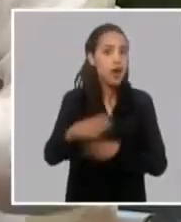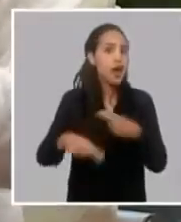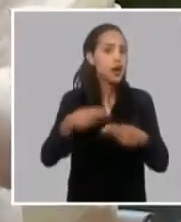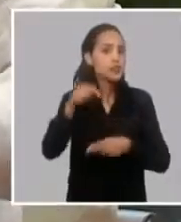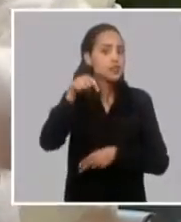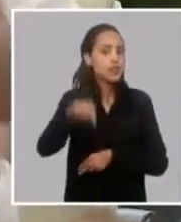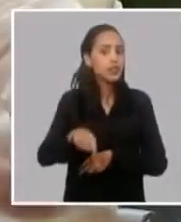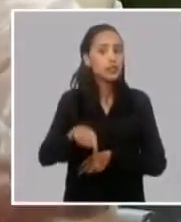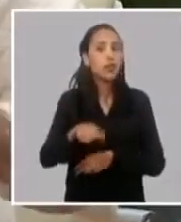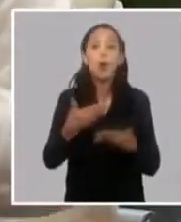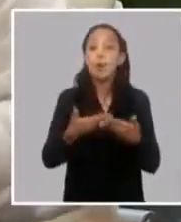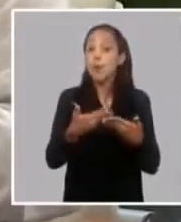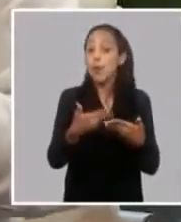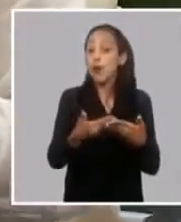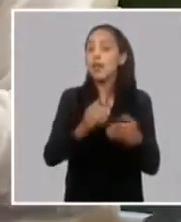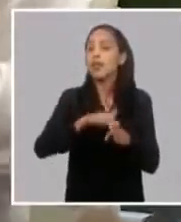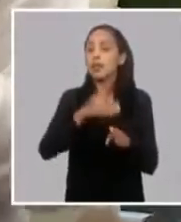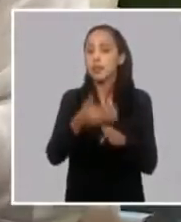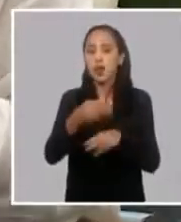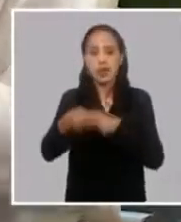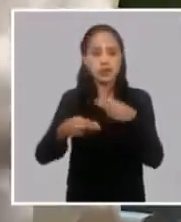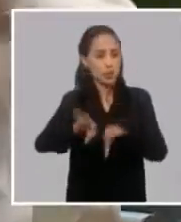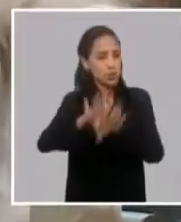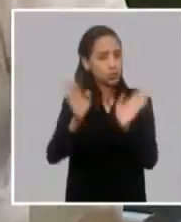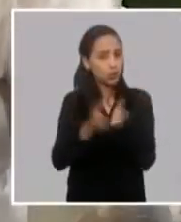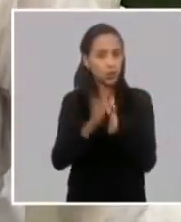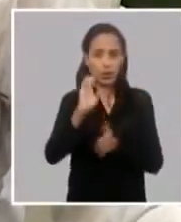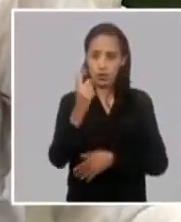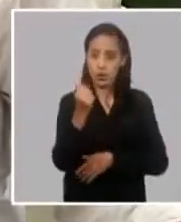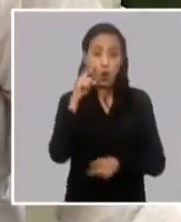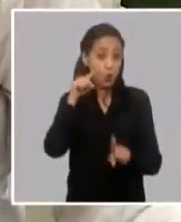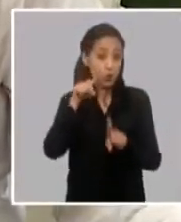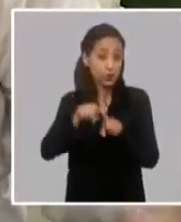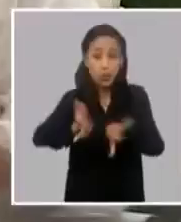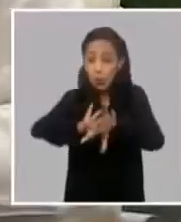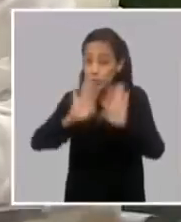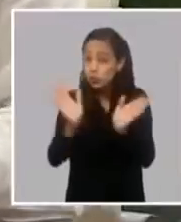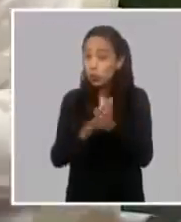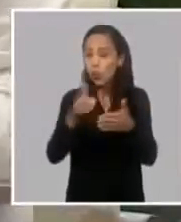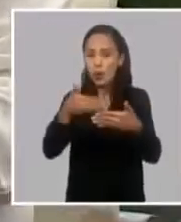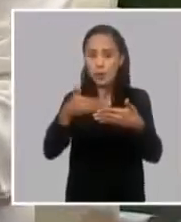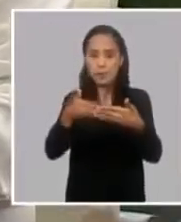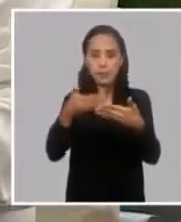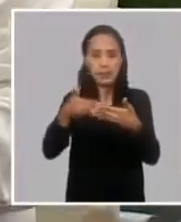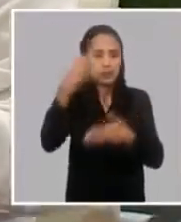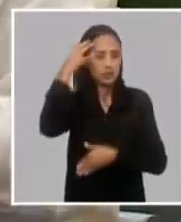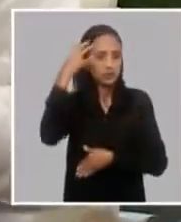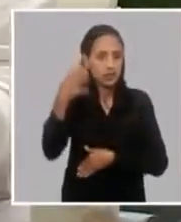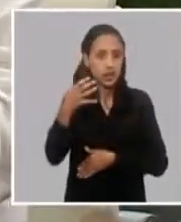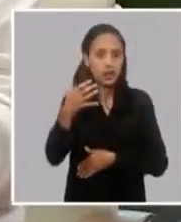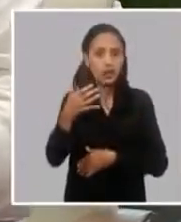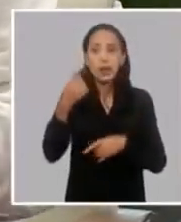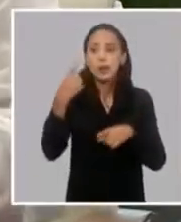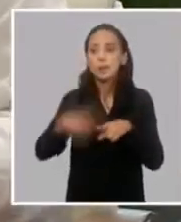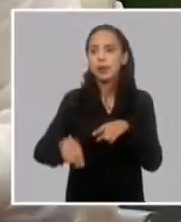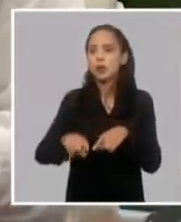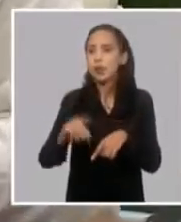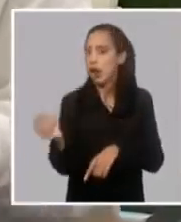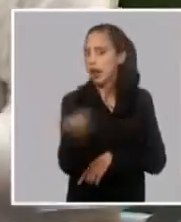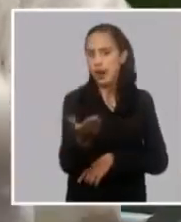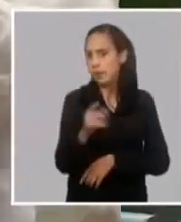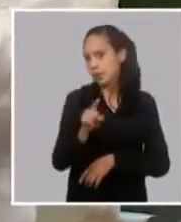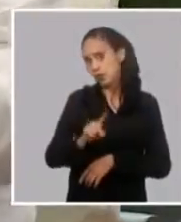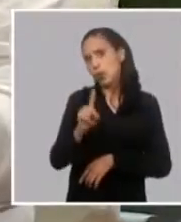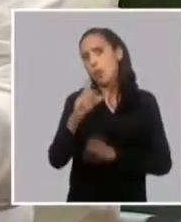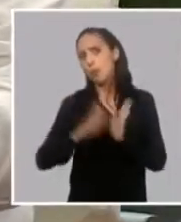generalizando después gradualmente al resto de la economía la pretensión es llegar a todas las empresas estatales pero tampoco estamos contra el reloj no es algo que tengamos que hacer en